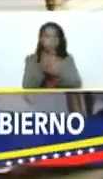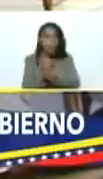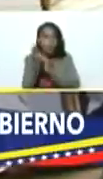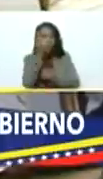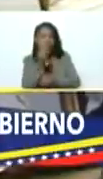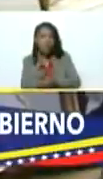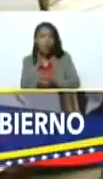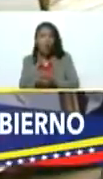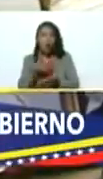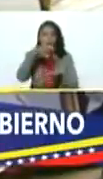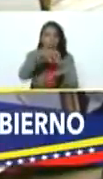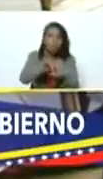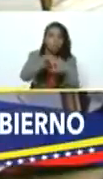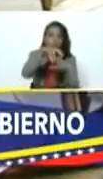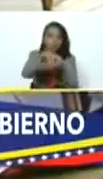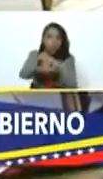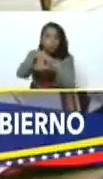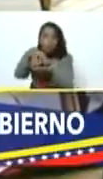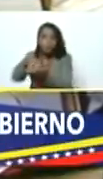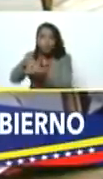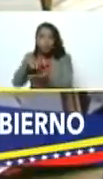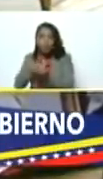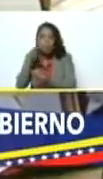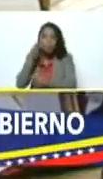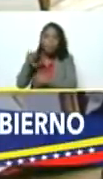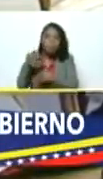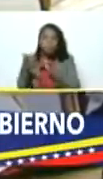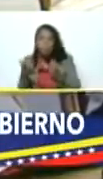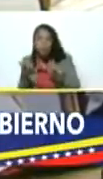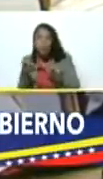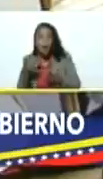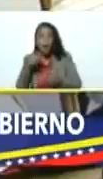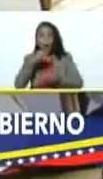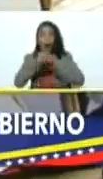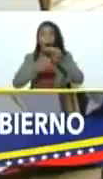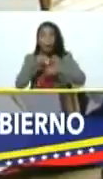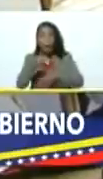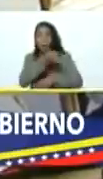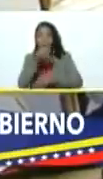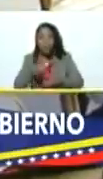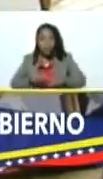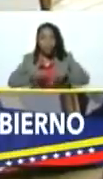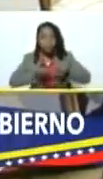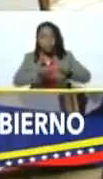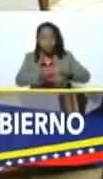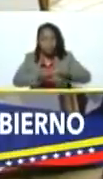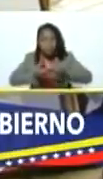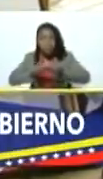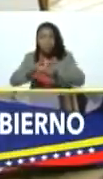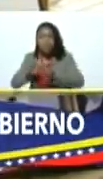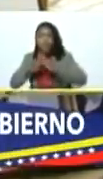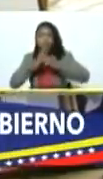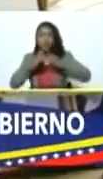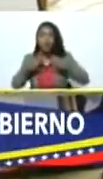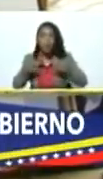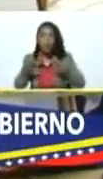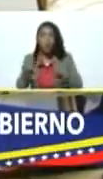estado por estado bueno para que hagamos una correcta y justa distribución de todos